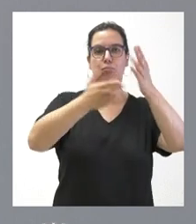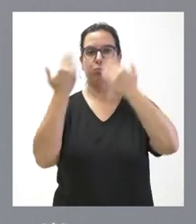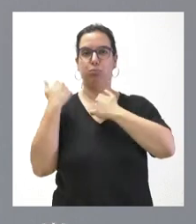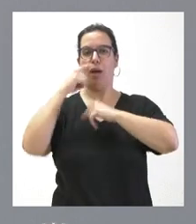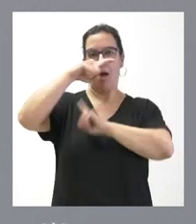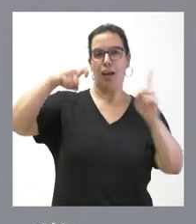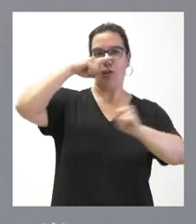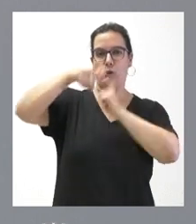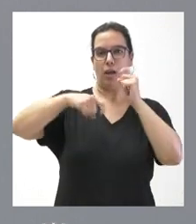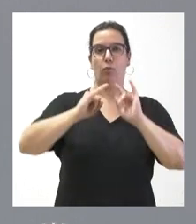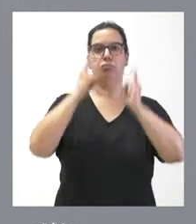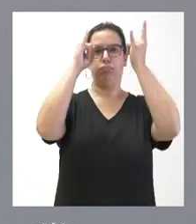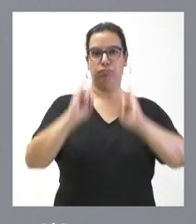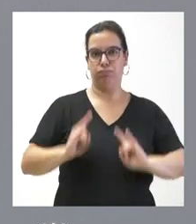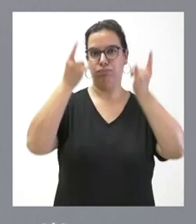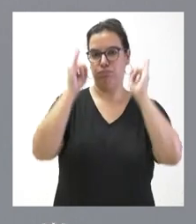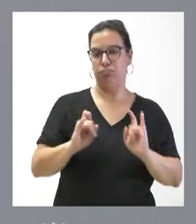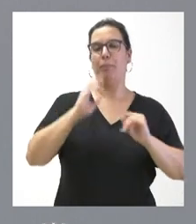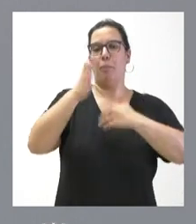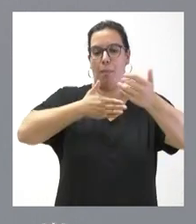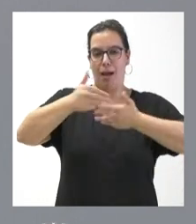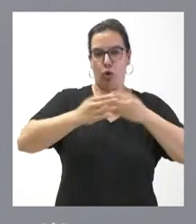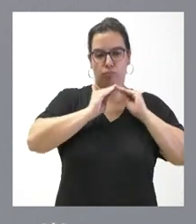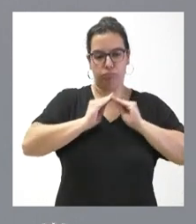cada año de manera artesanal.